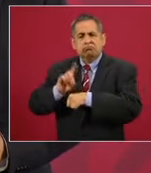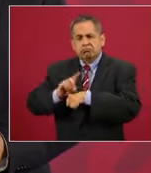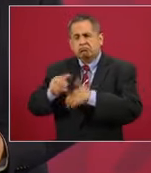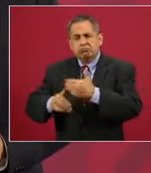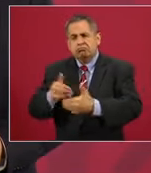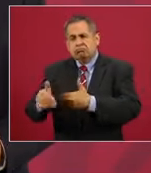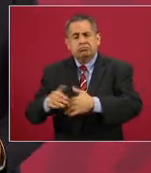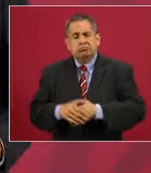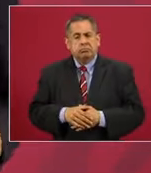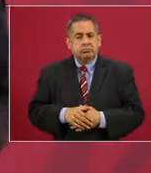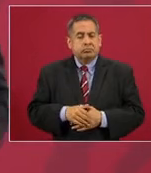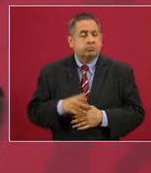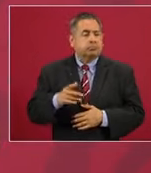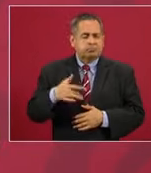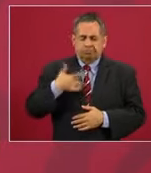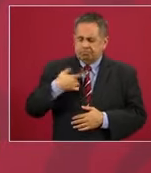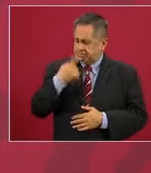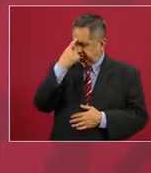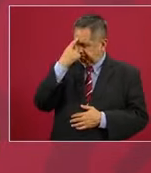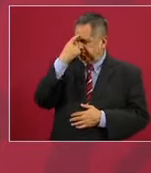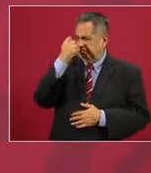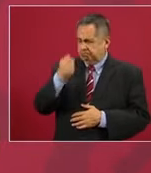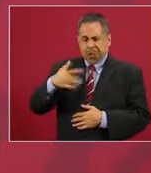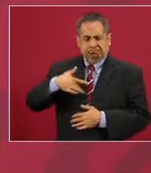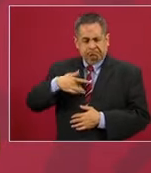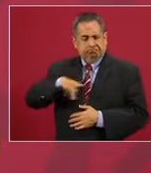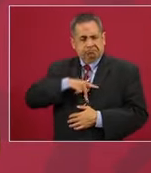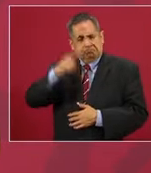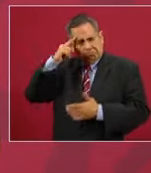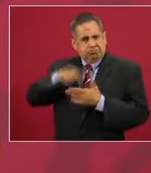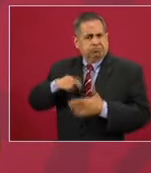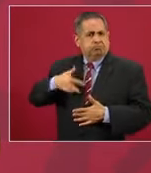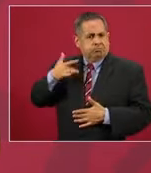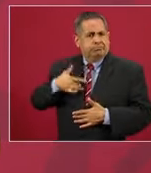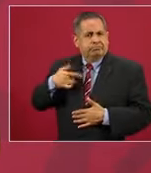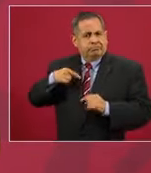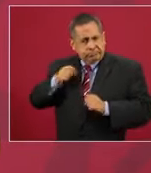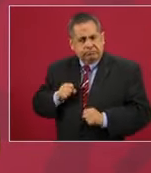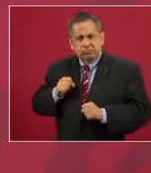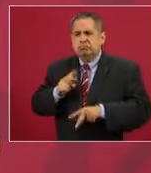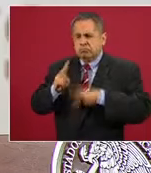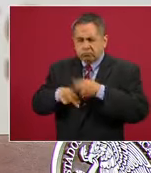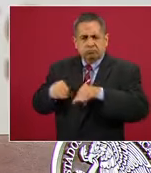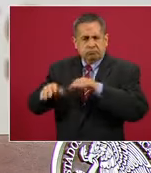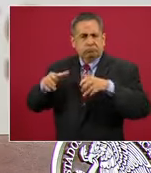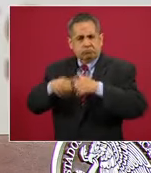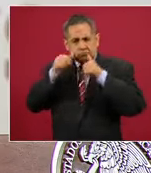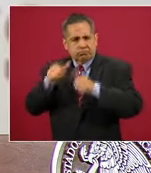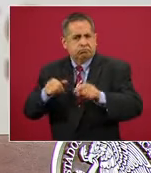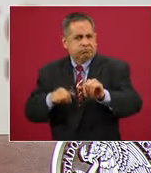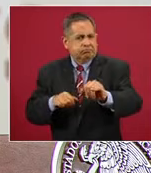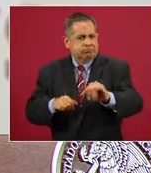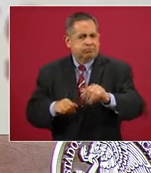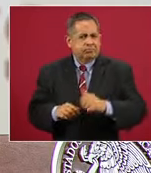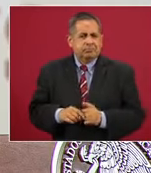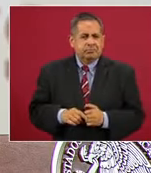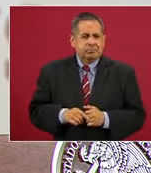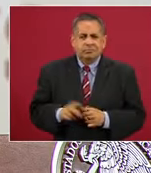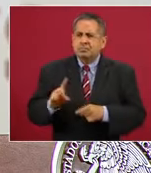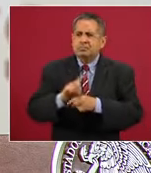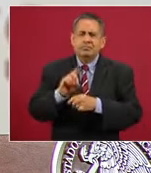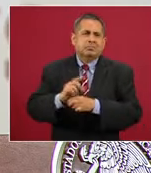por convicción, nosotros